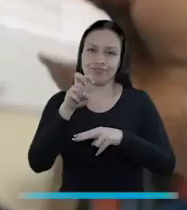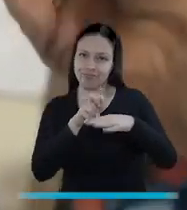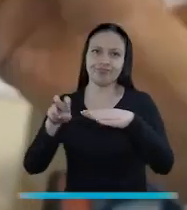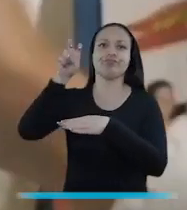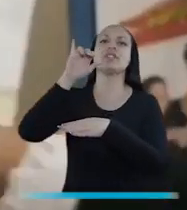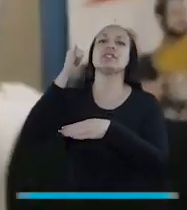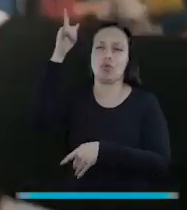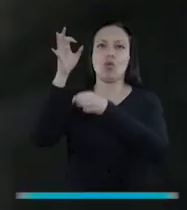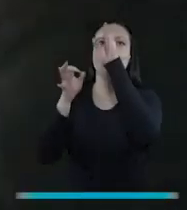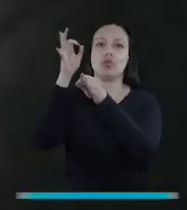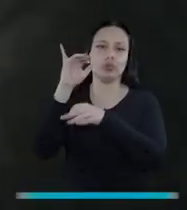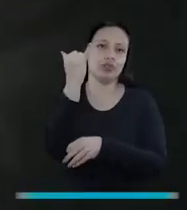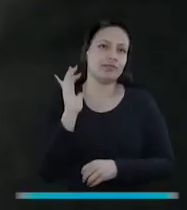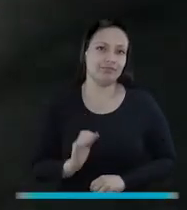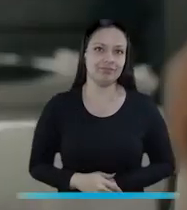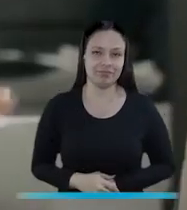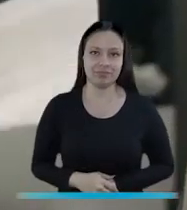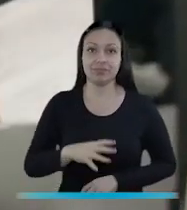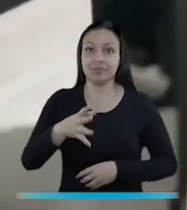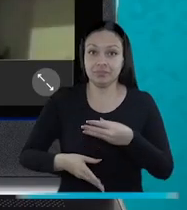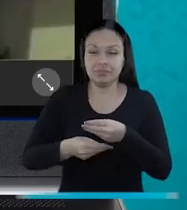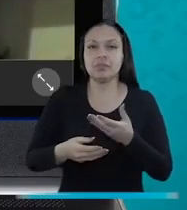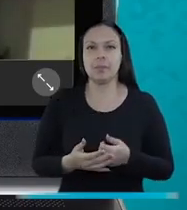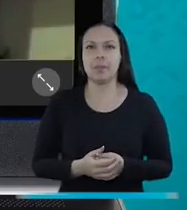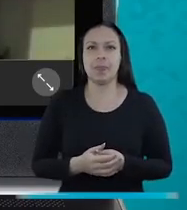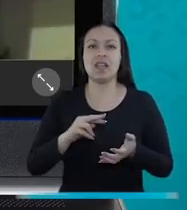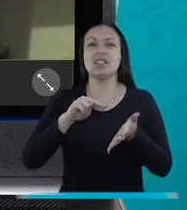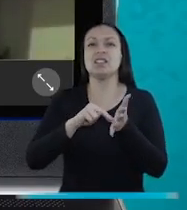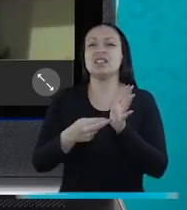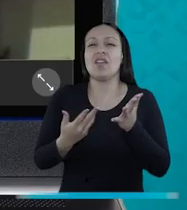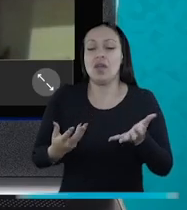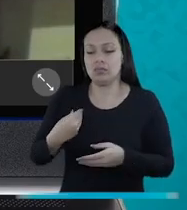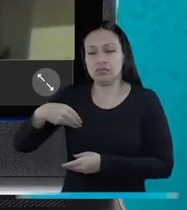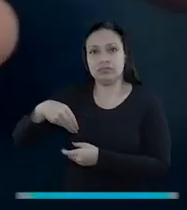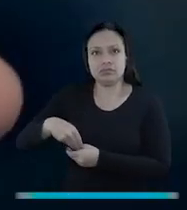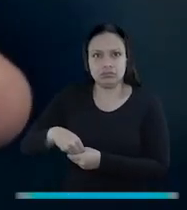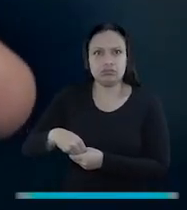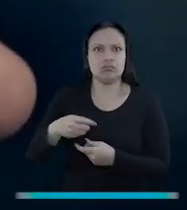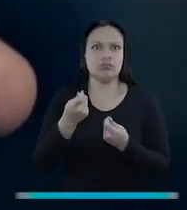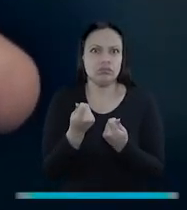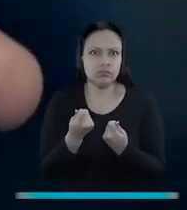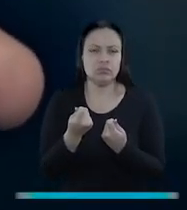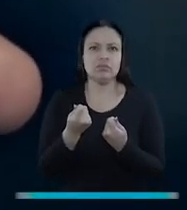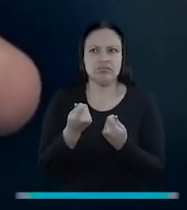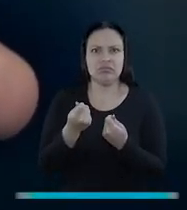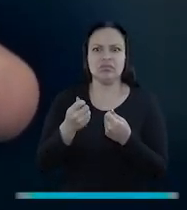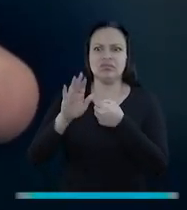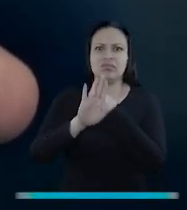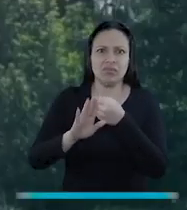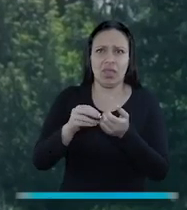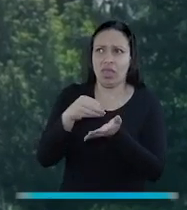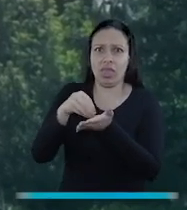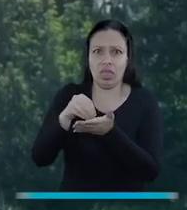en caso de incumplimiento las personas pueden hacerlo efectivo ante el Poder Judicial del Estado. Adicionalmente, eso significa un ahorro en